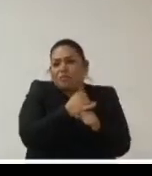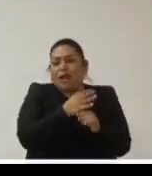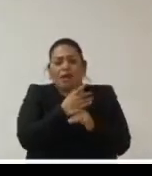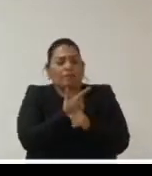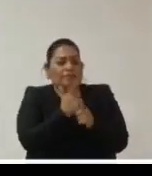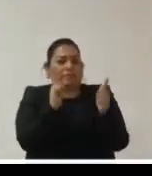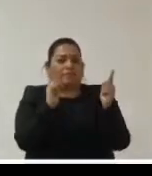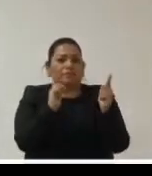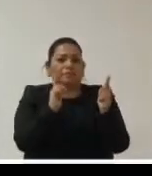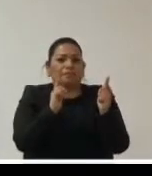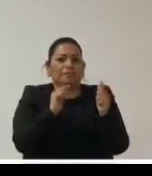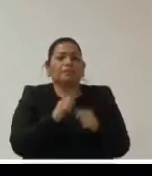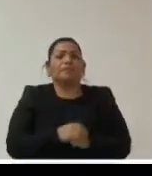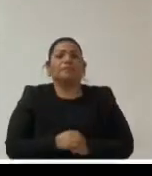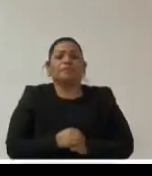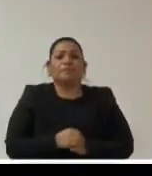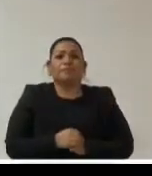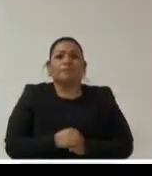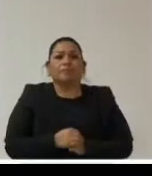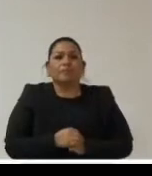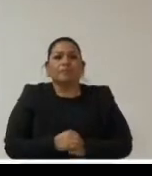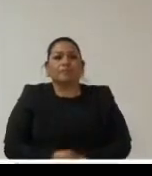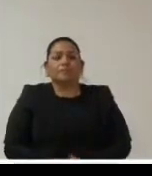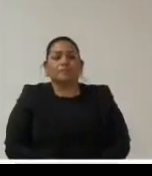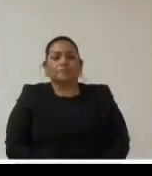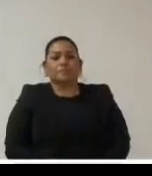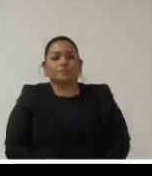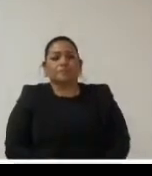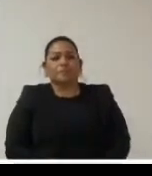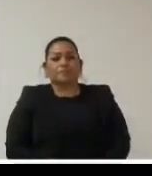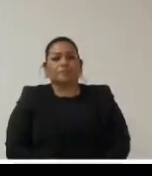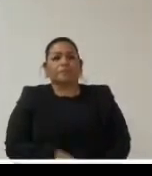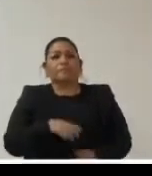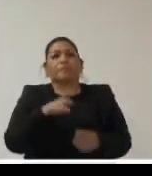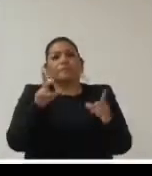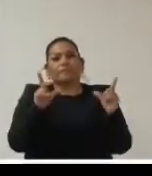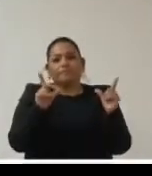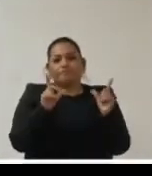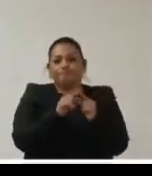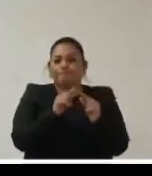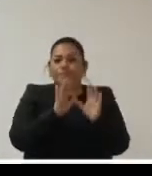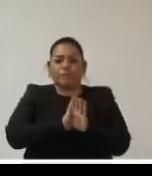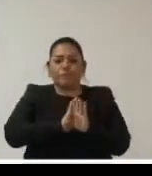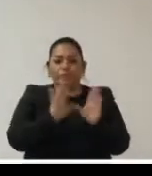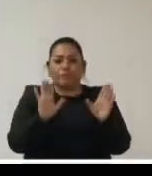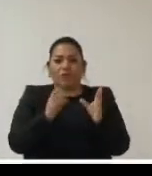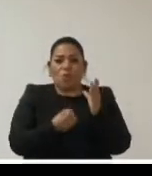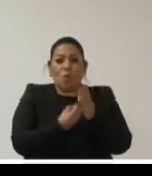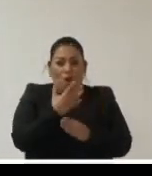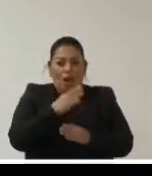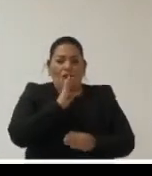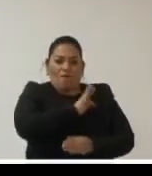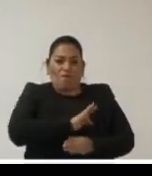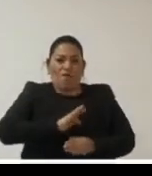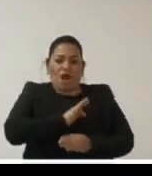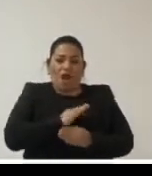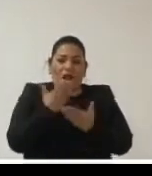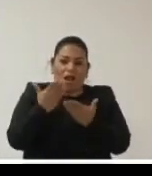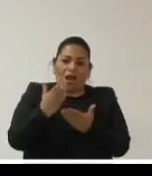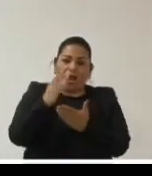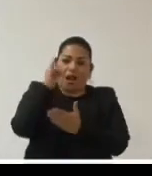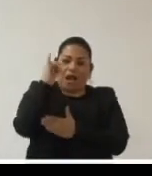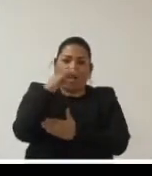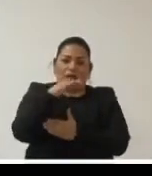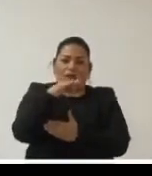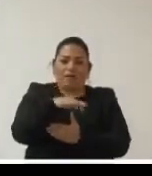consecuencias que nos ha dejado esta crisis sanitaria así que sin más yo nuevamente felicito al Infoen por este